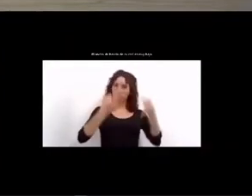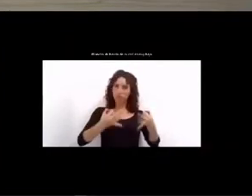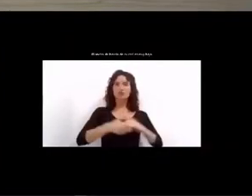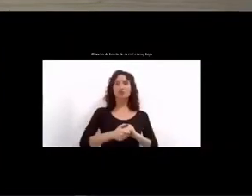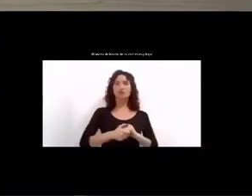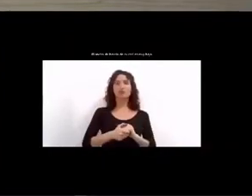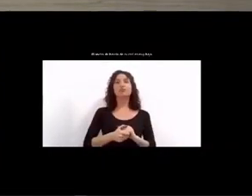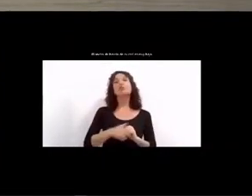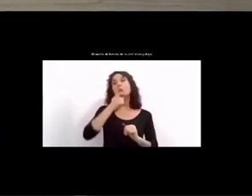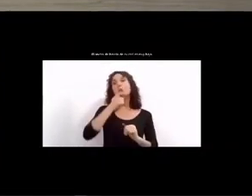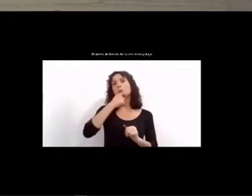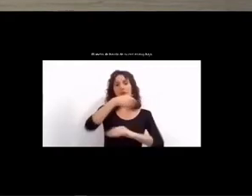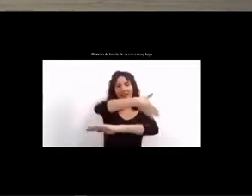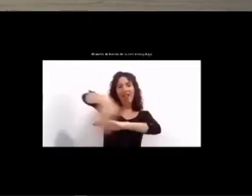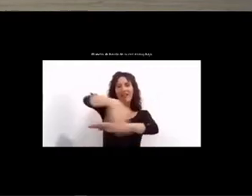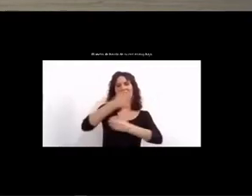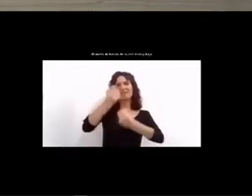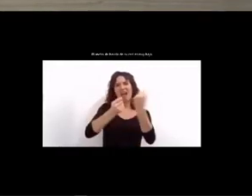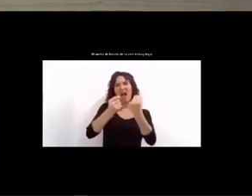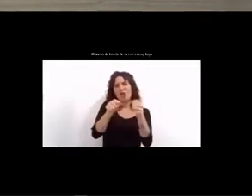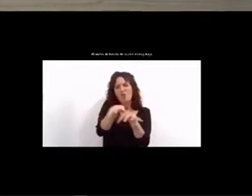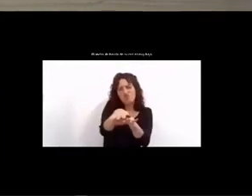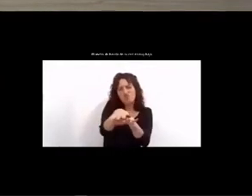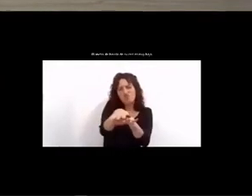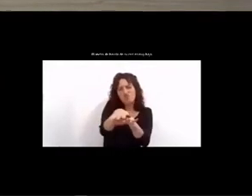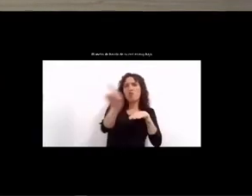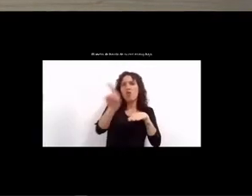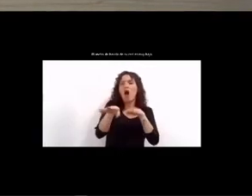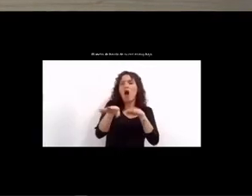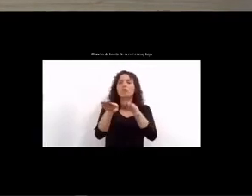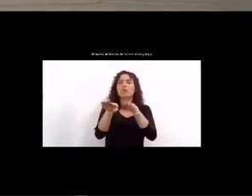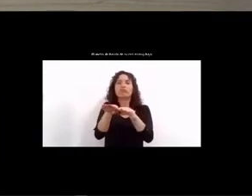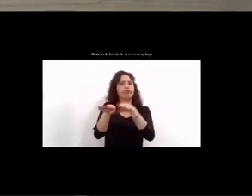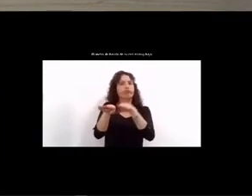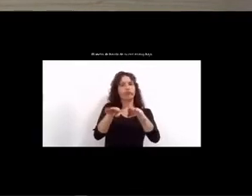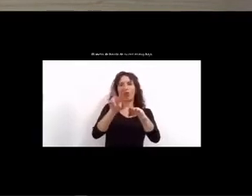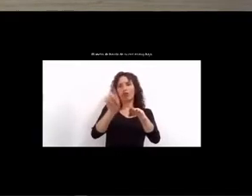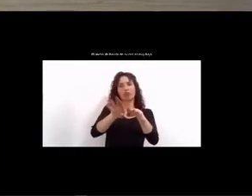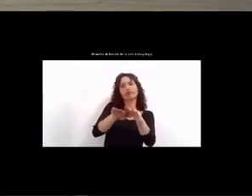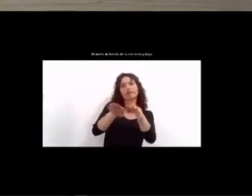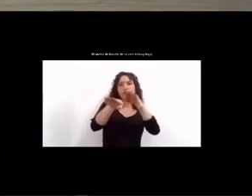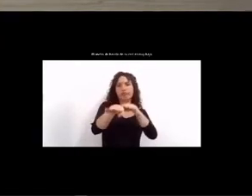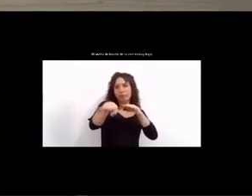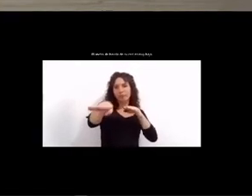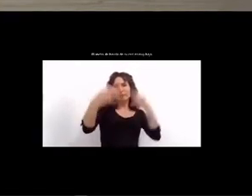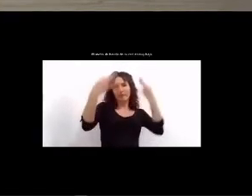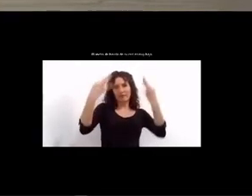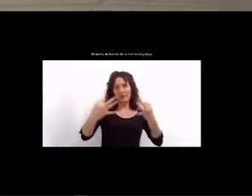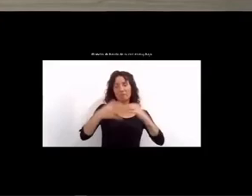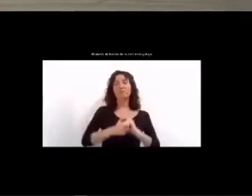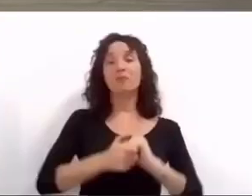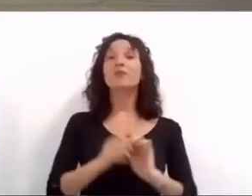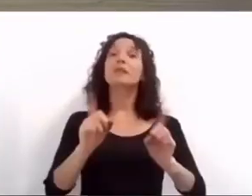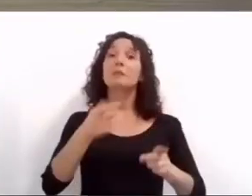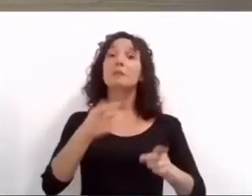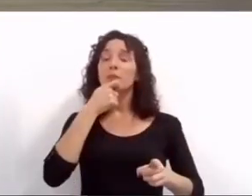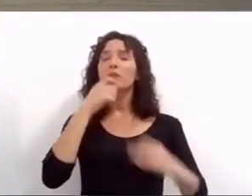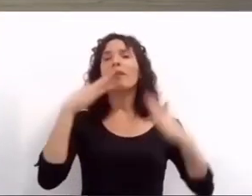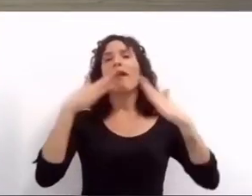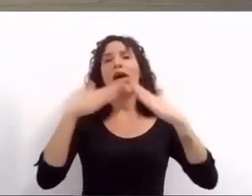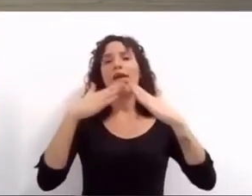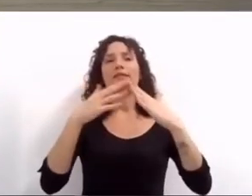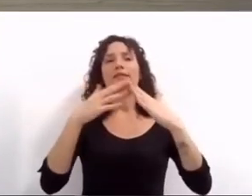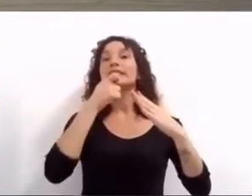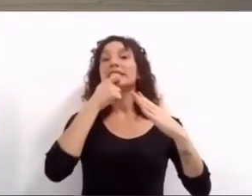y garantizar el distanciamiento durante toda la cuarentena brindamos apoyo pedagógico mediante el plan Rosario en Casa